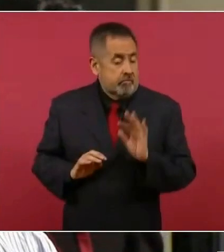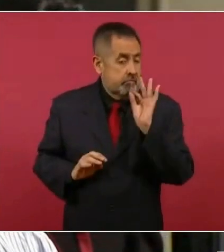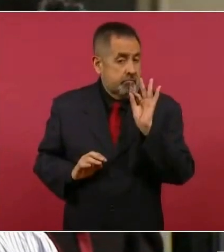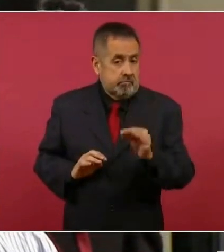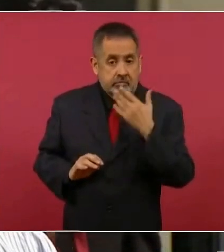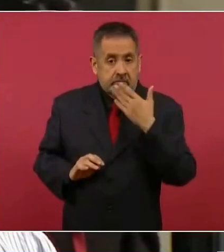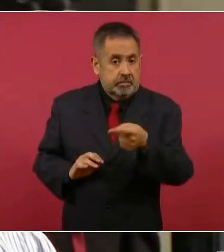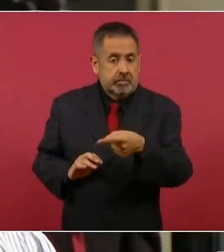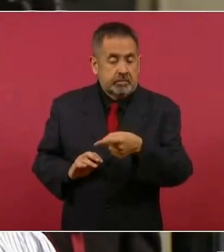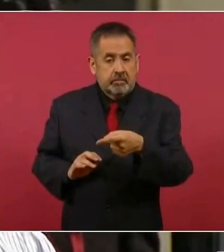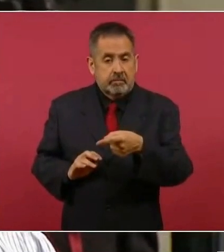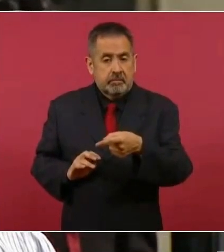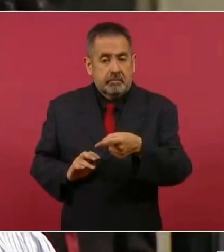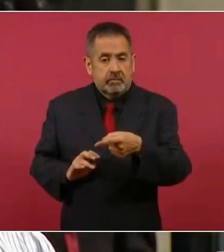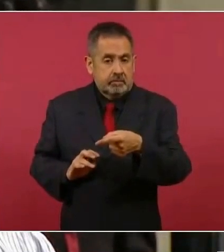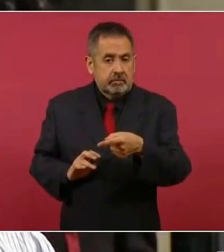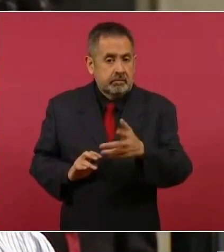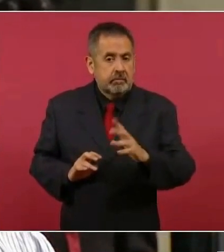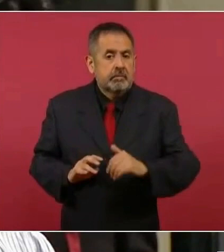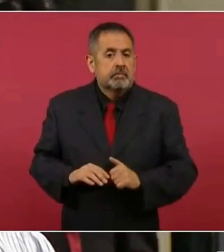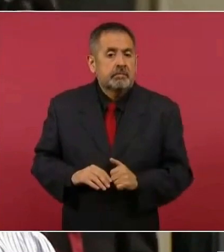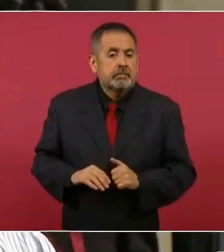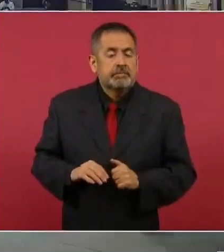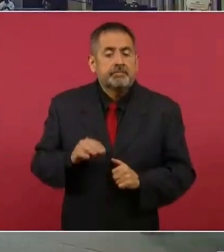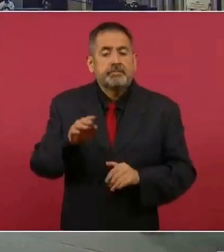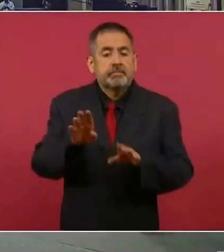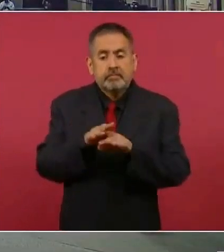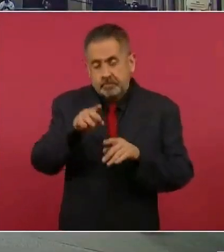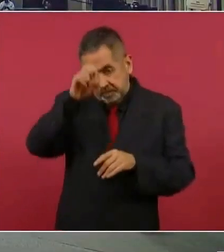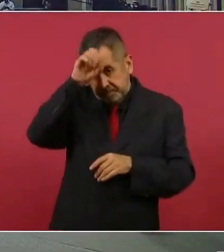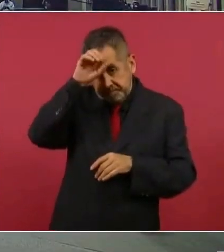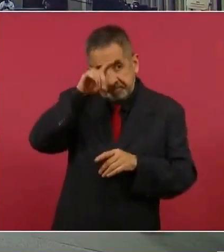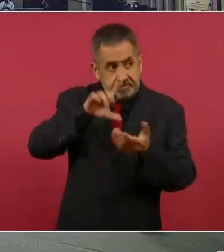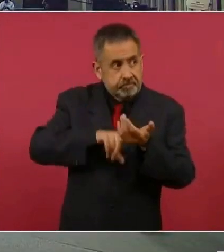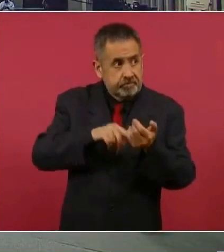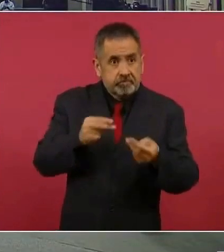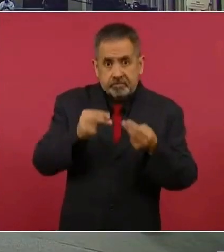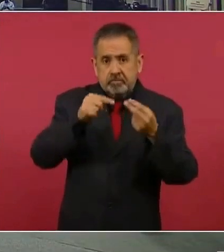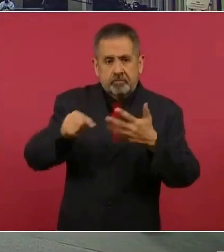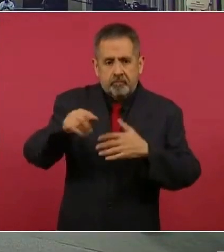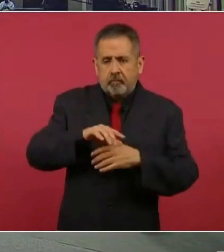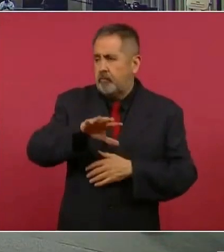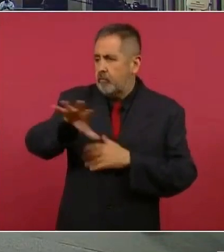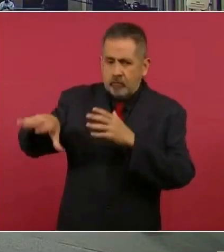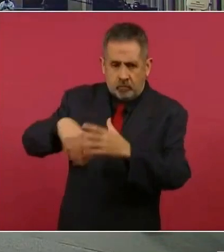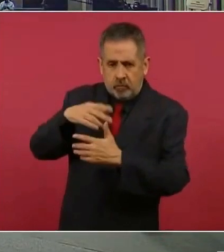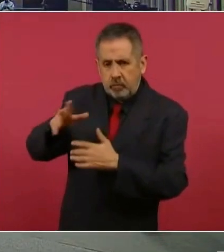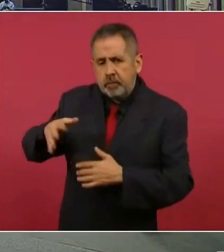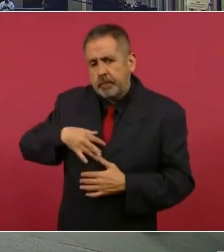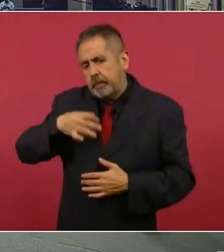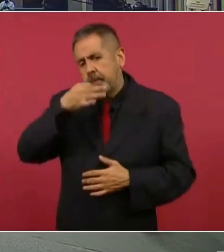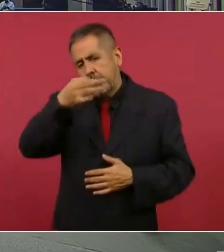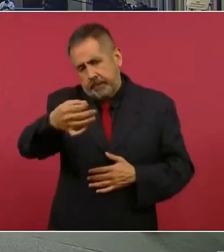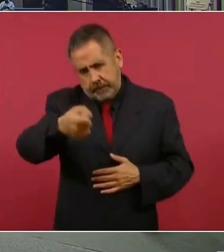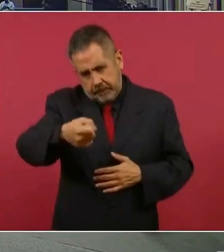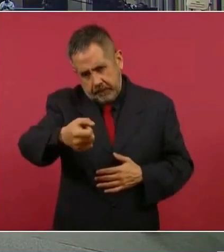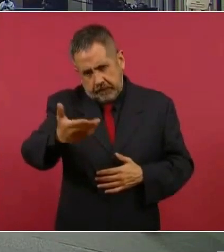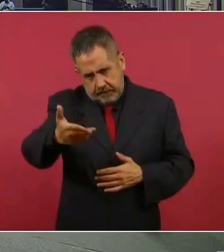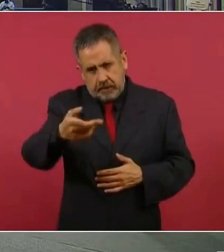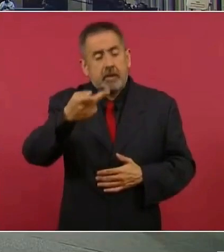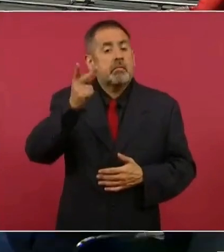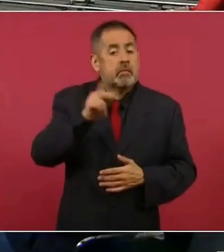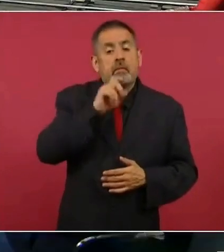cuestión también de minería. Le mandan muchos saludos. Pero también